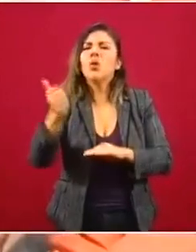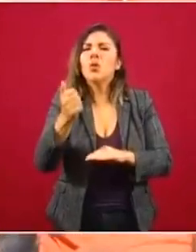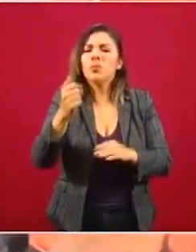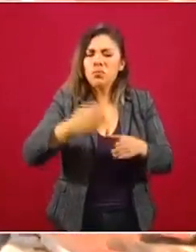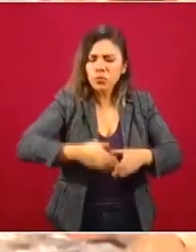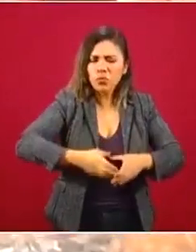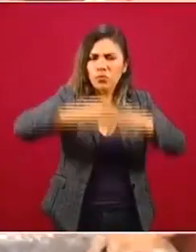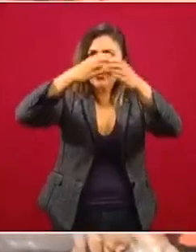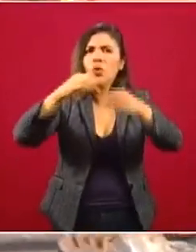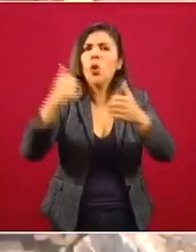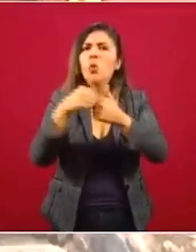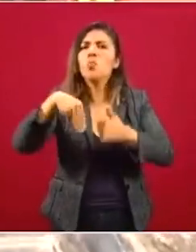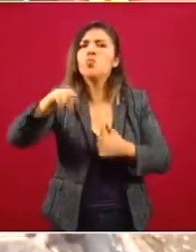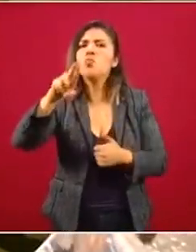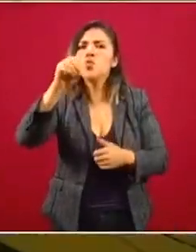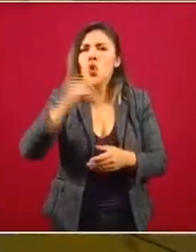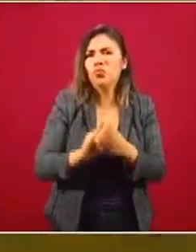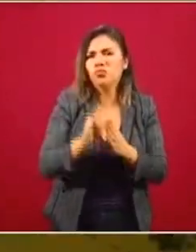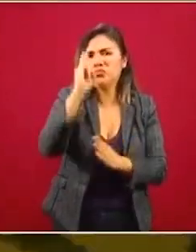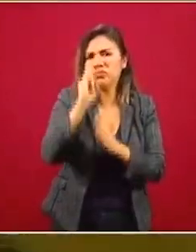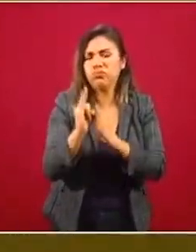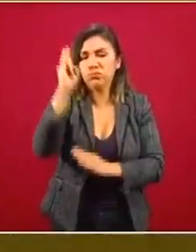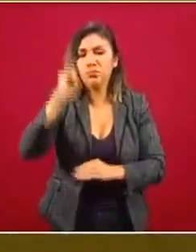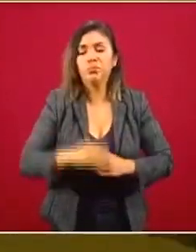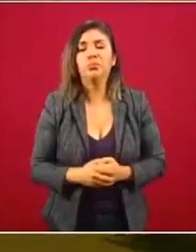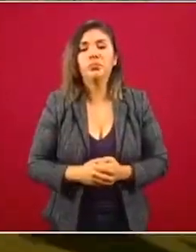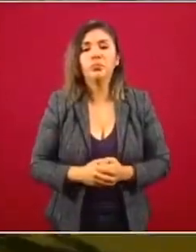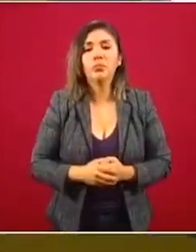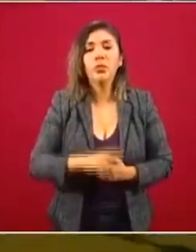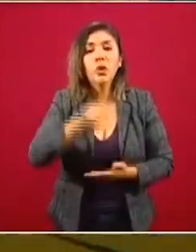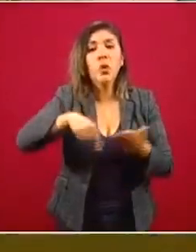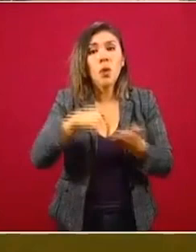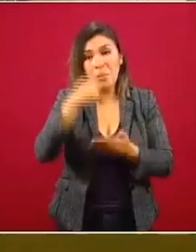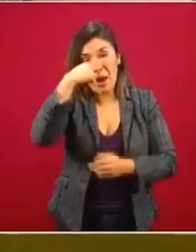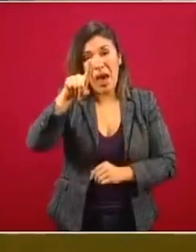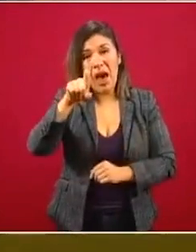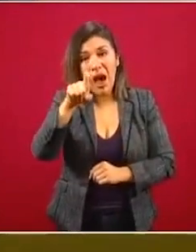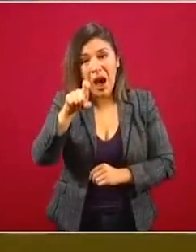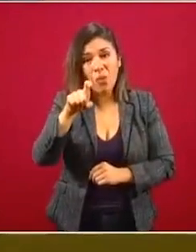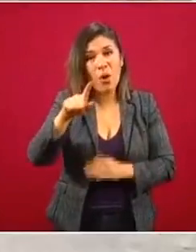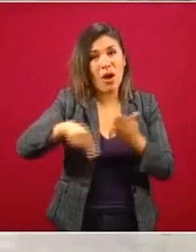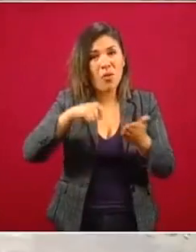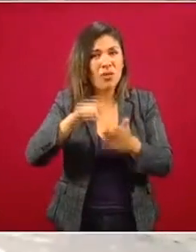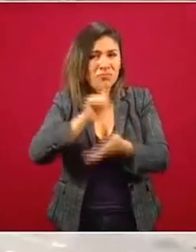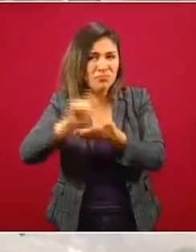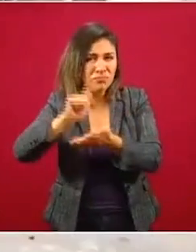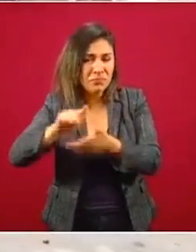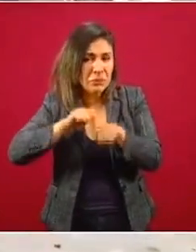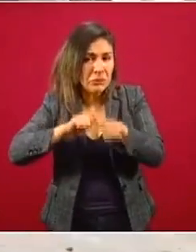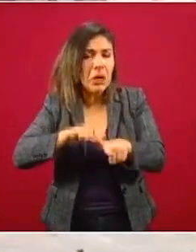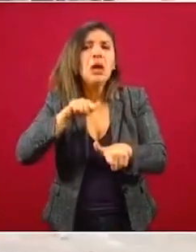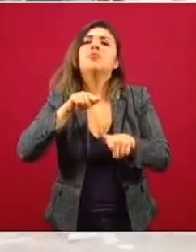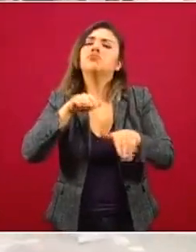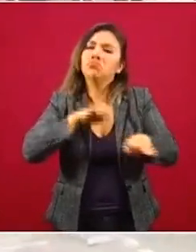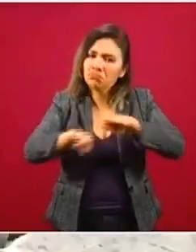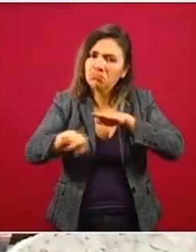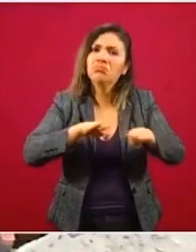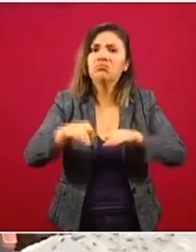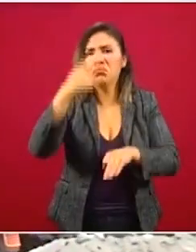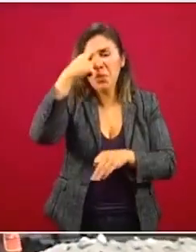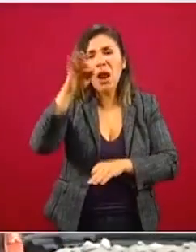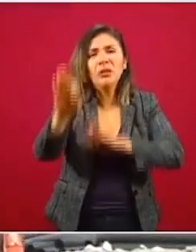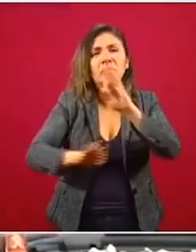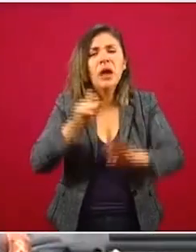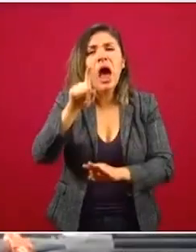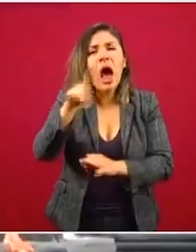verticales en muros. En las redes hidráulicas y sanitarias generales, se continúan con los trabajos en las plantas de tratamiento de